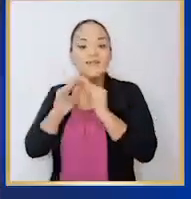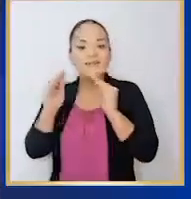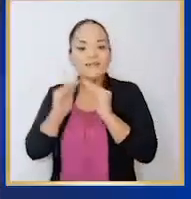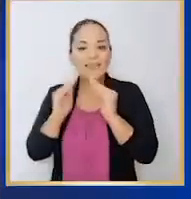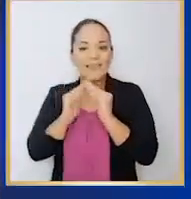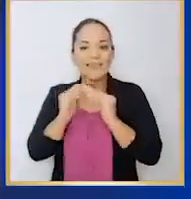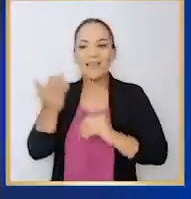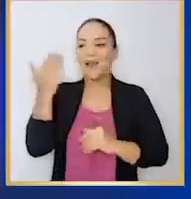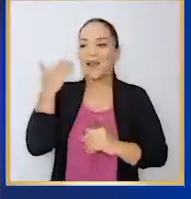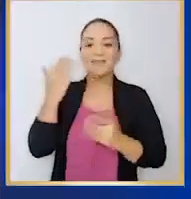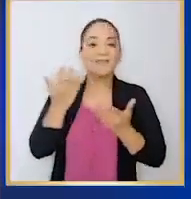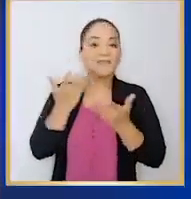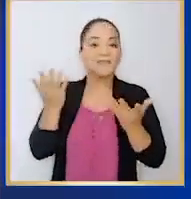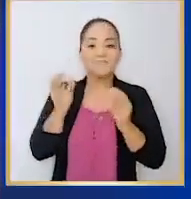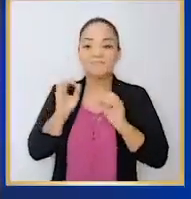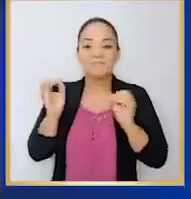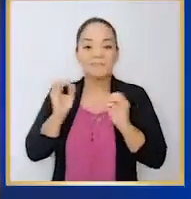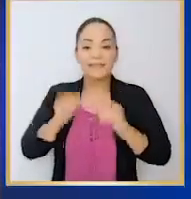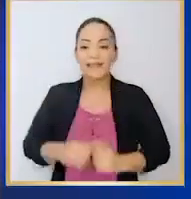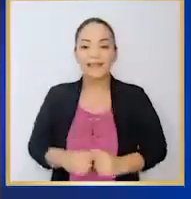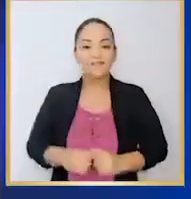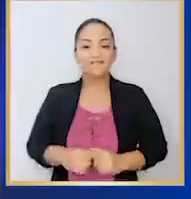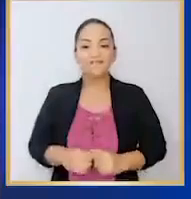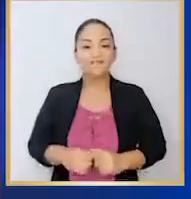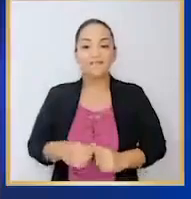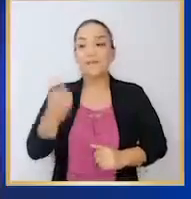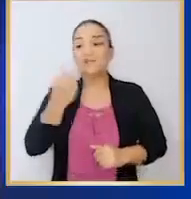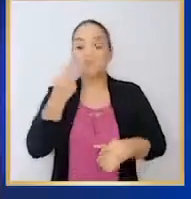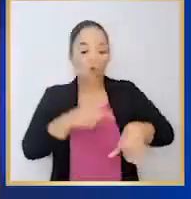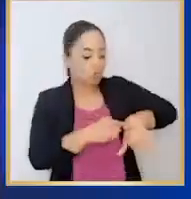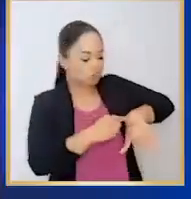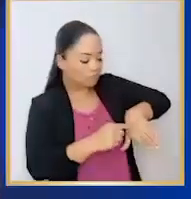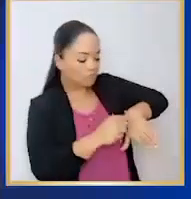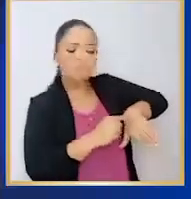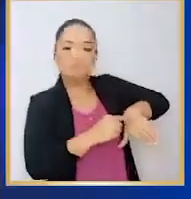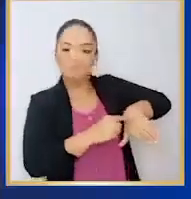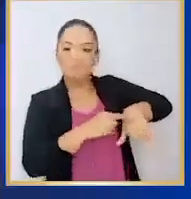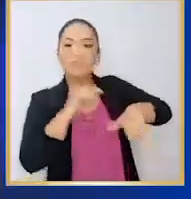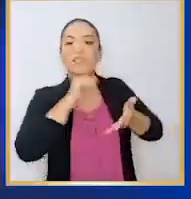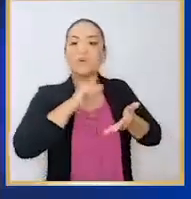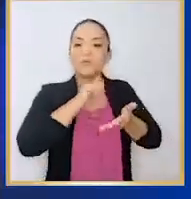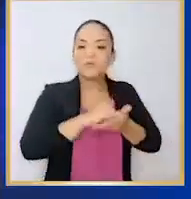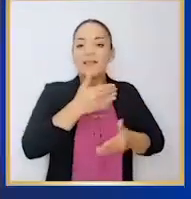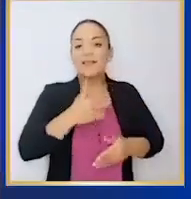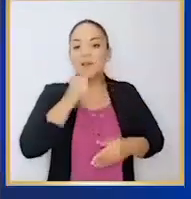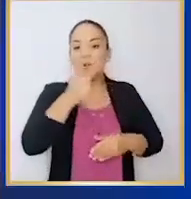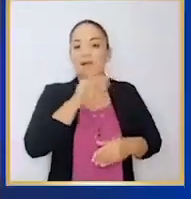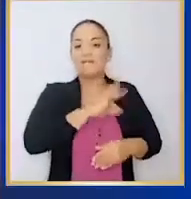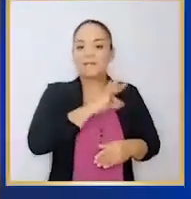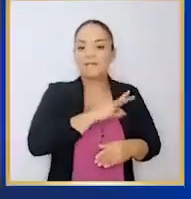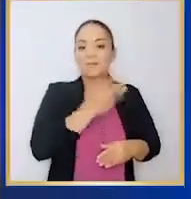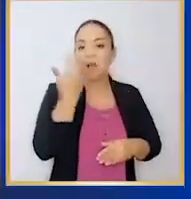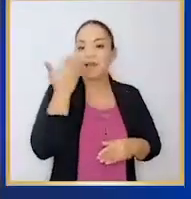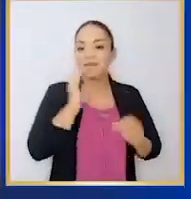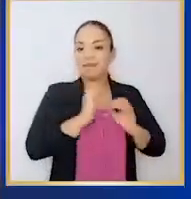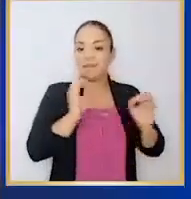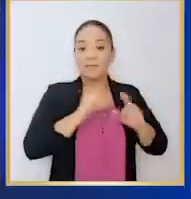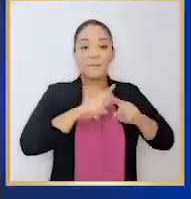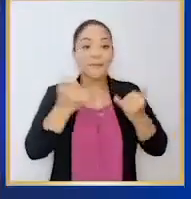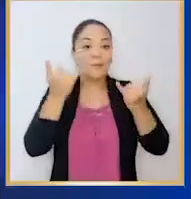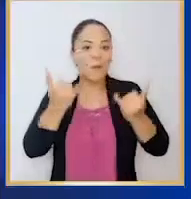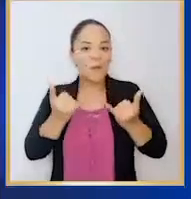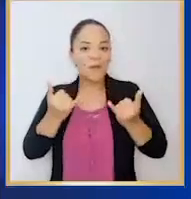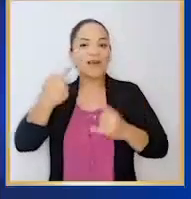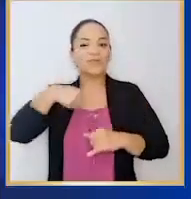veía más allá del gran área metropolitana, pero hoy llegamos a las islas.